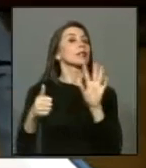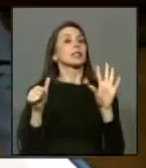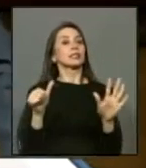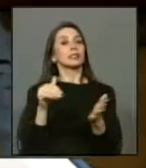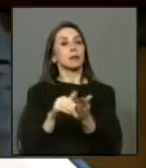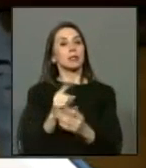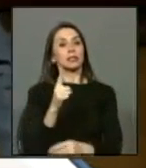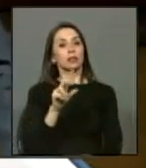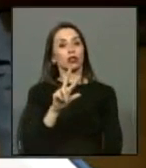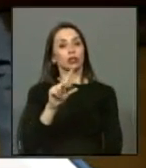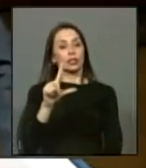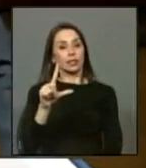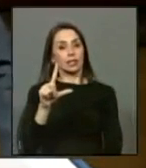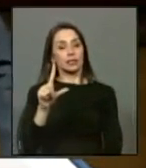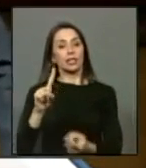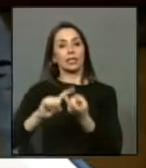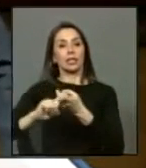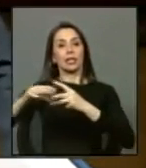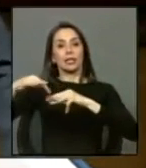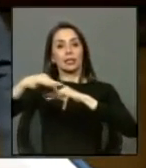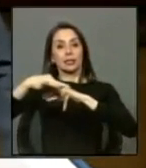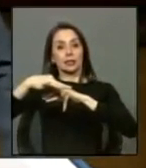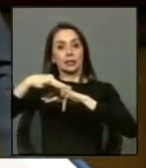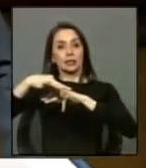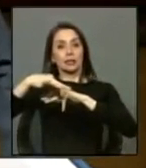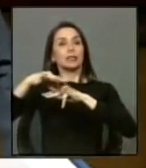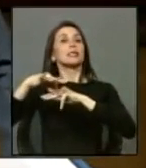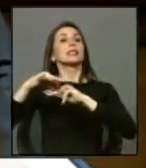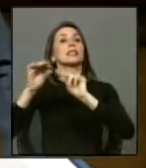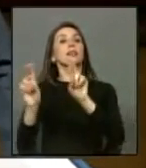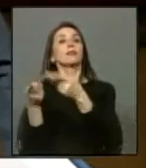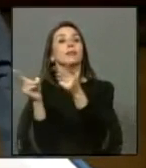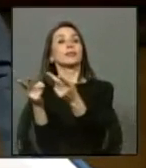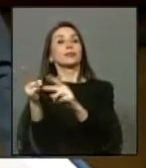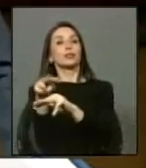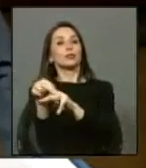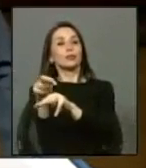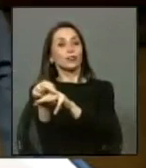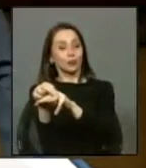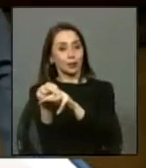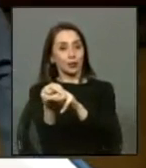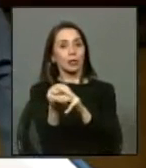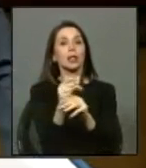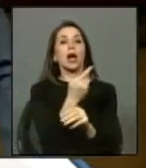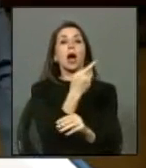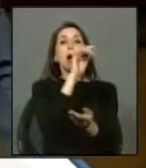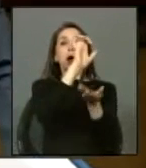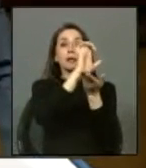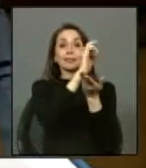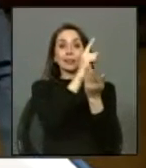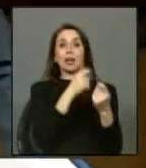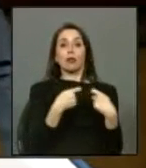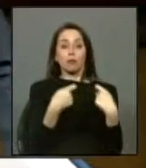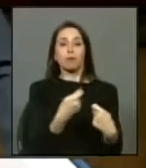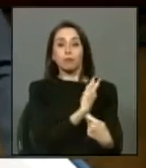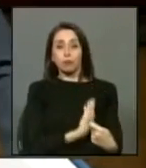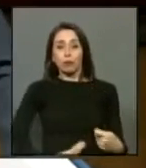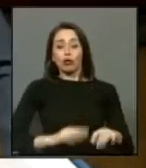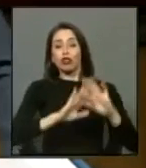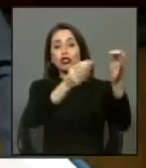.187 cónyuges sobrevivientes por lo cual el costo fiscal de este proyecto de ley asciende a